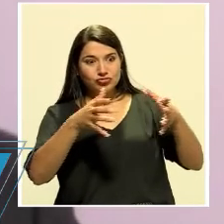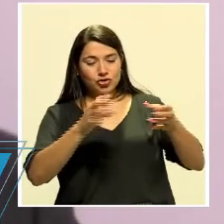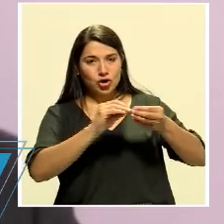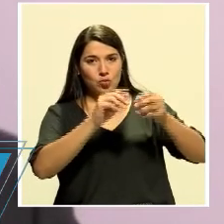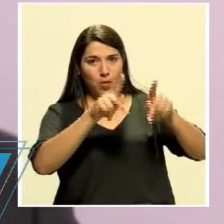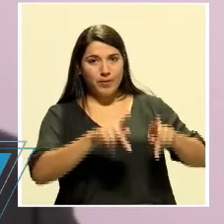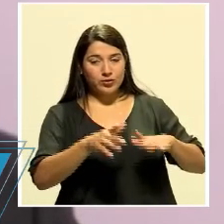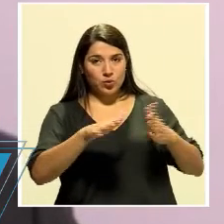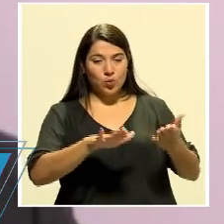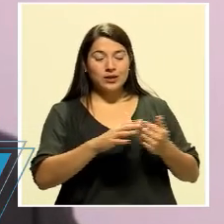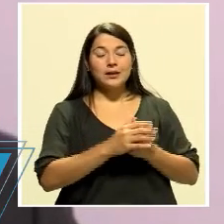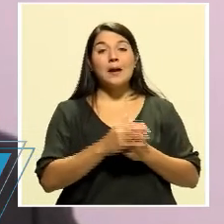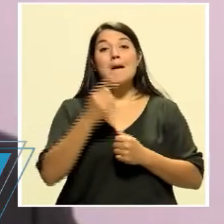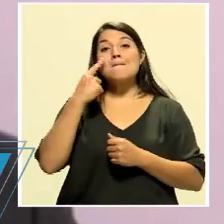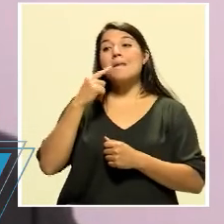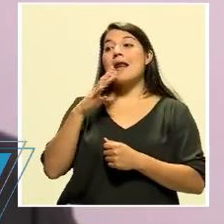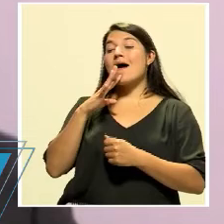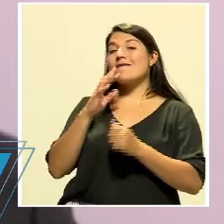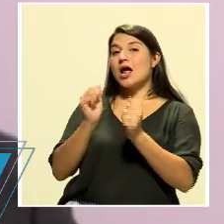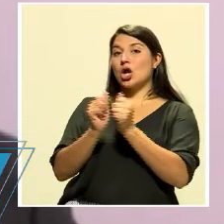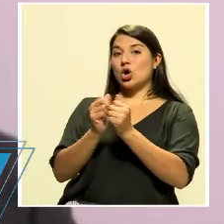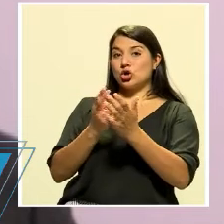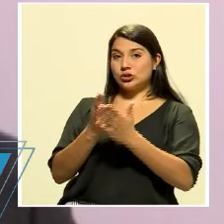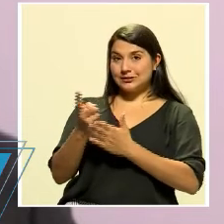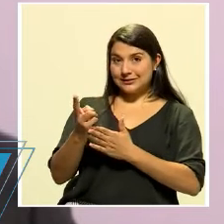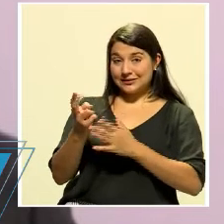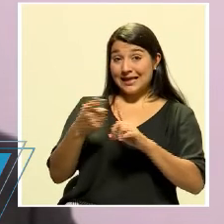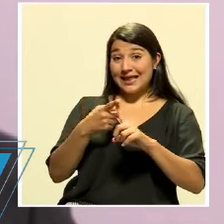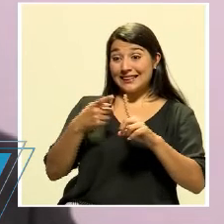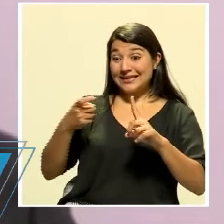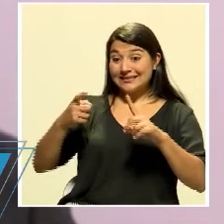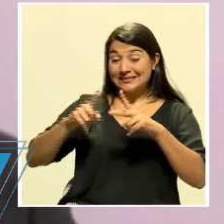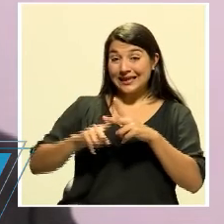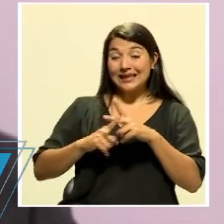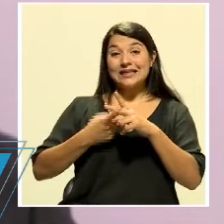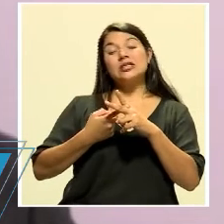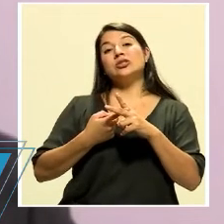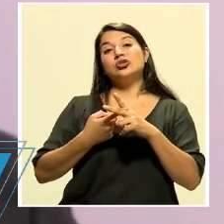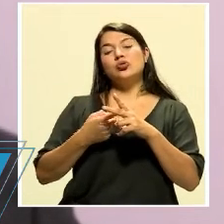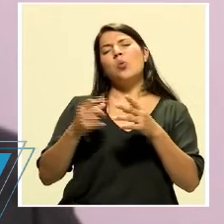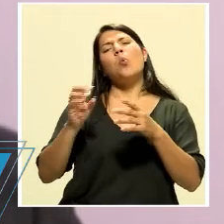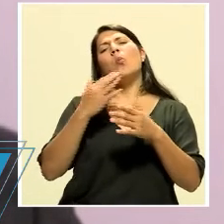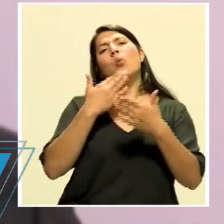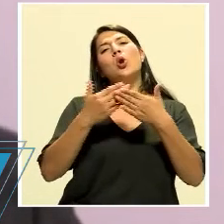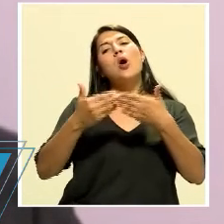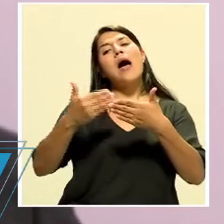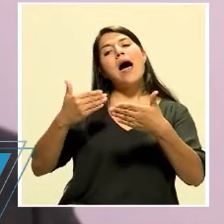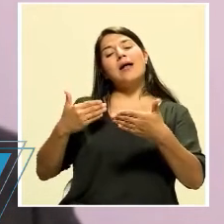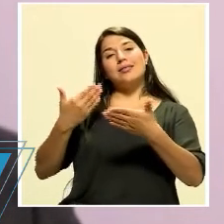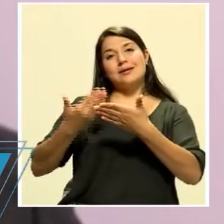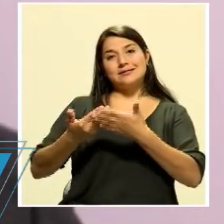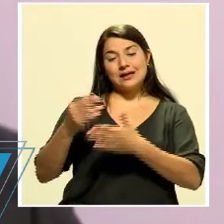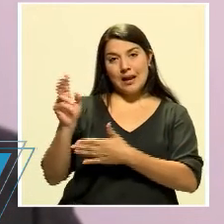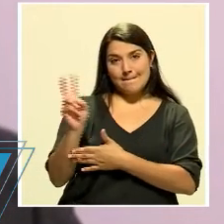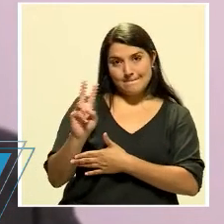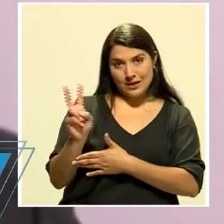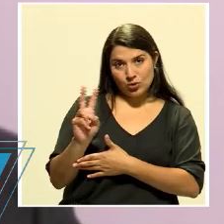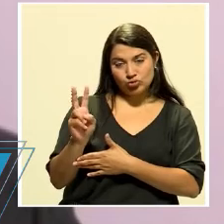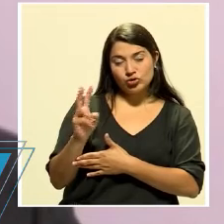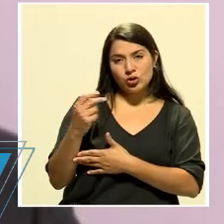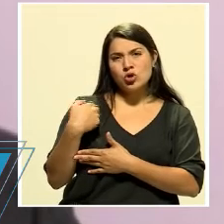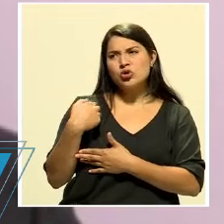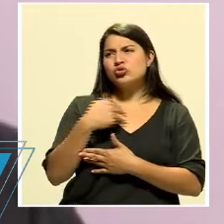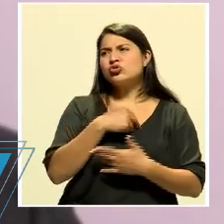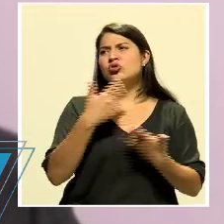esto, para ser muy sincero, don Ernesto, desde que empezó la, antes incluso de que llegara el virus, que nosotros habíamos